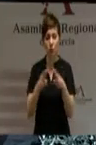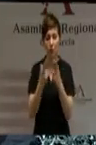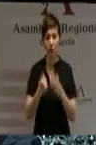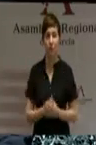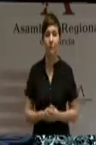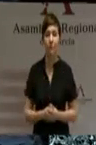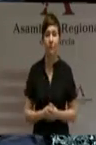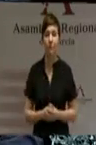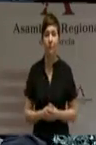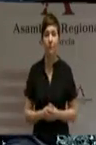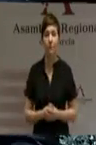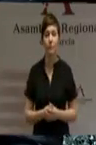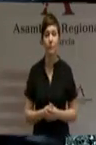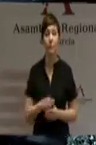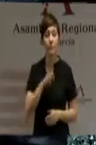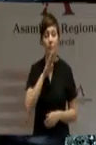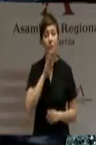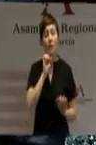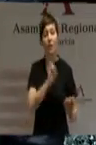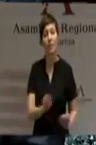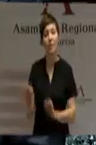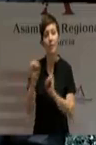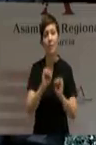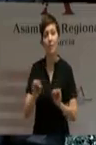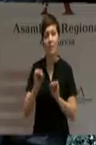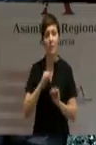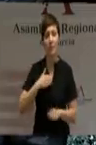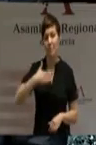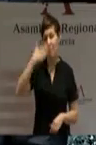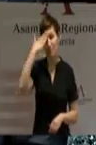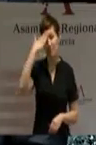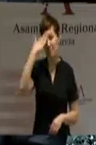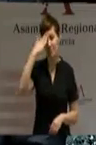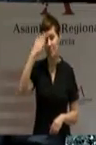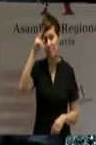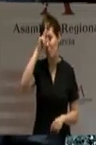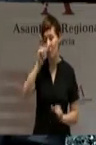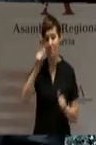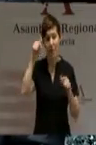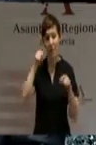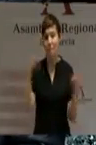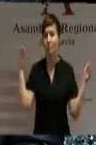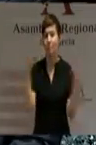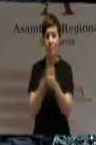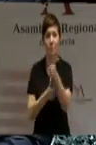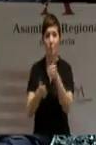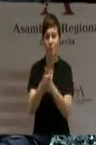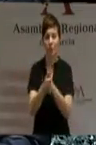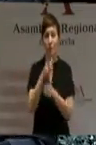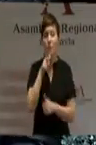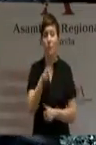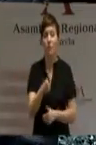Esa defensa siempre será nuestra prioridad, siempre, porque está dirigida a garantizar una vida digna